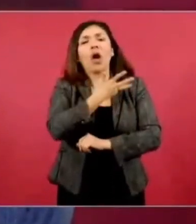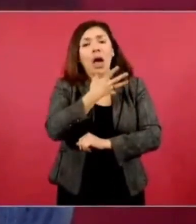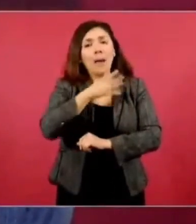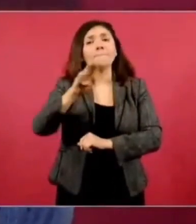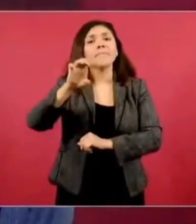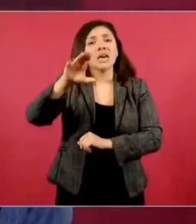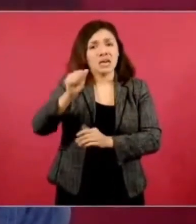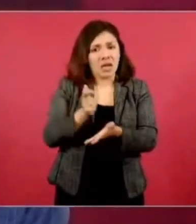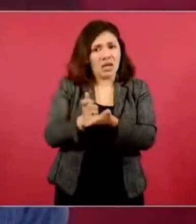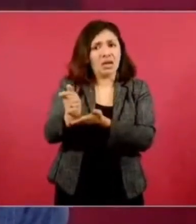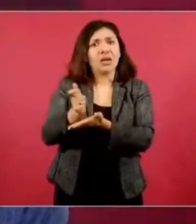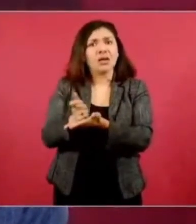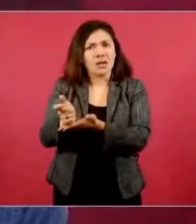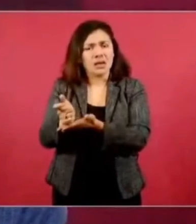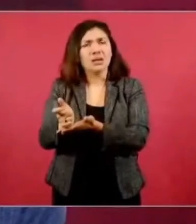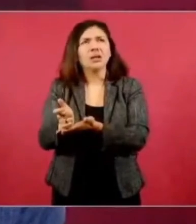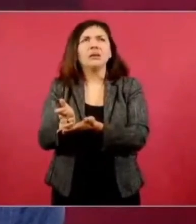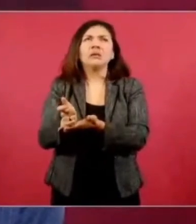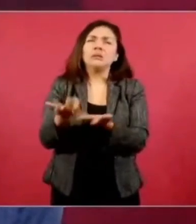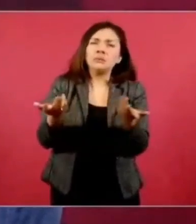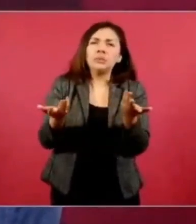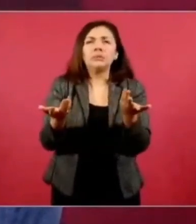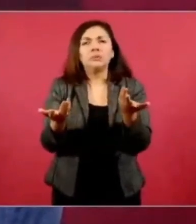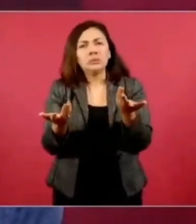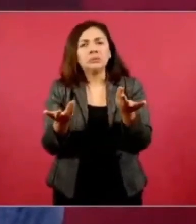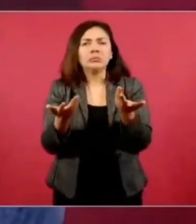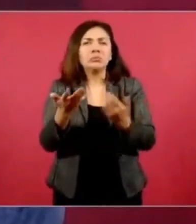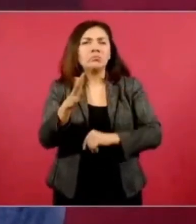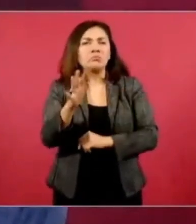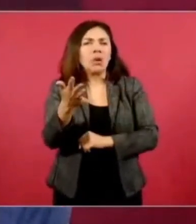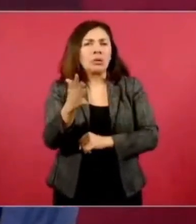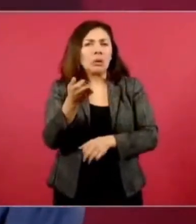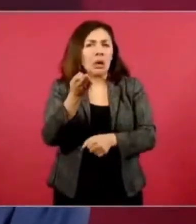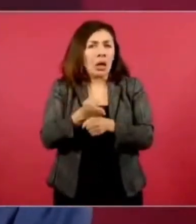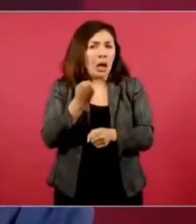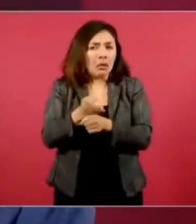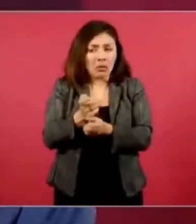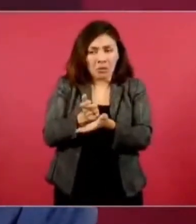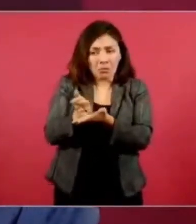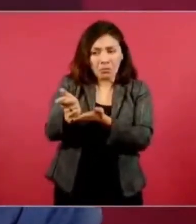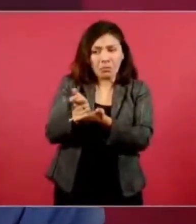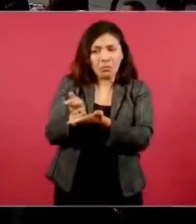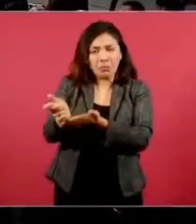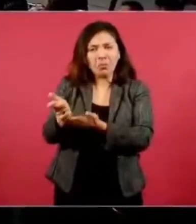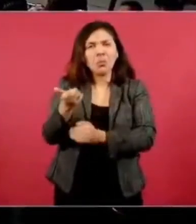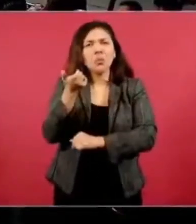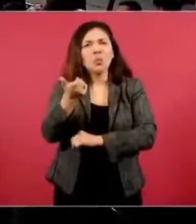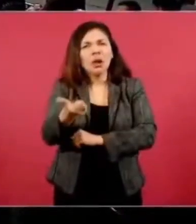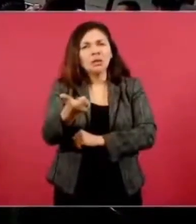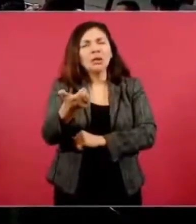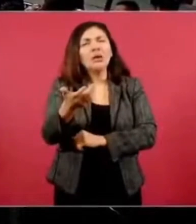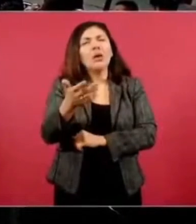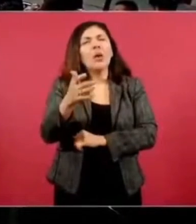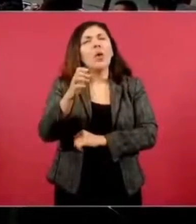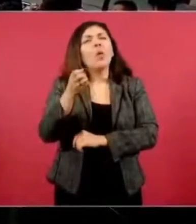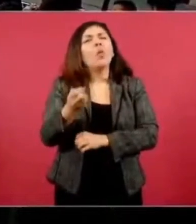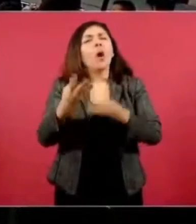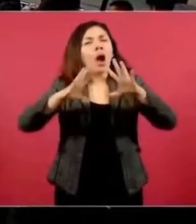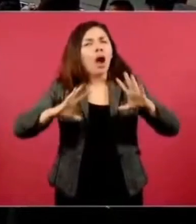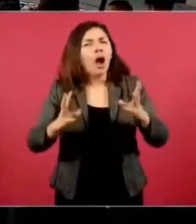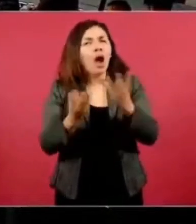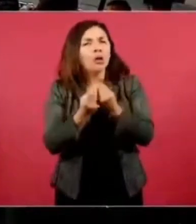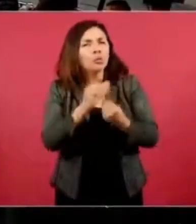Deben de estar recibiendo ya, a ver si nos dan